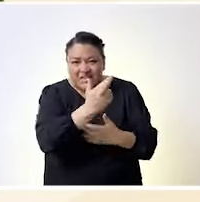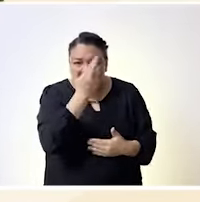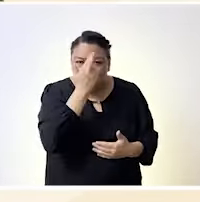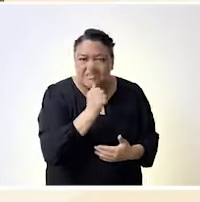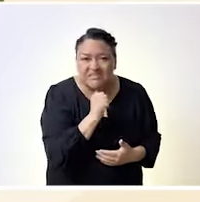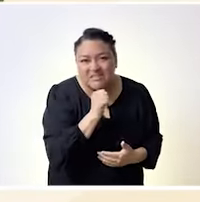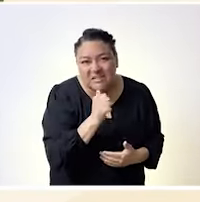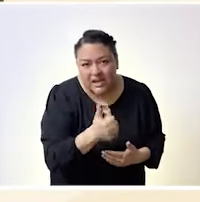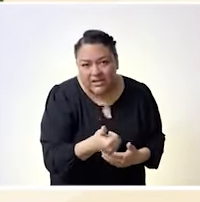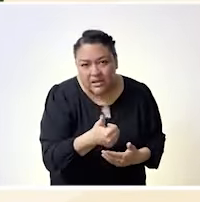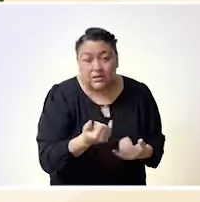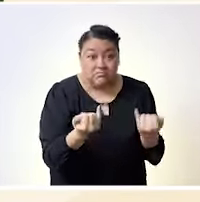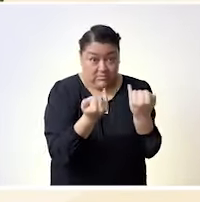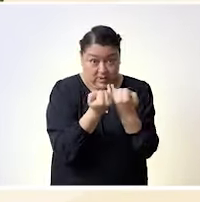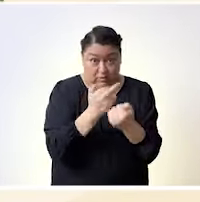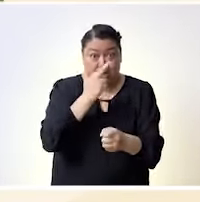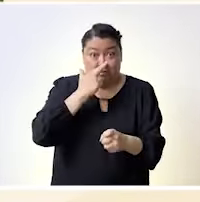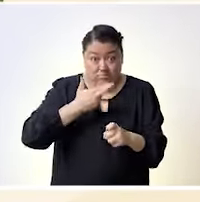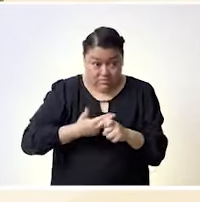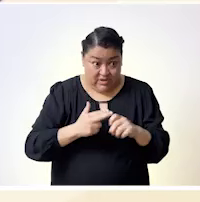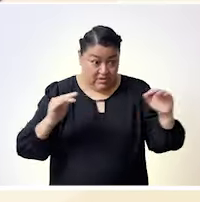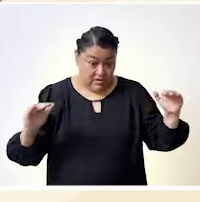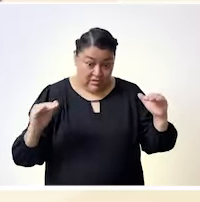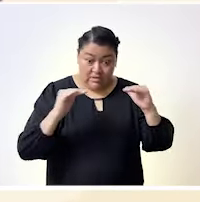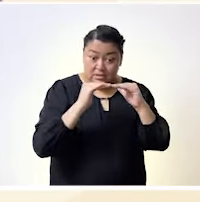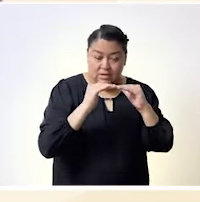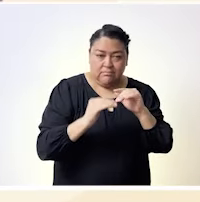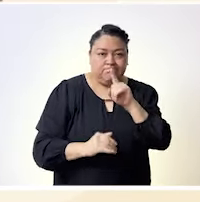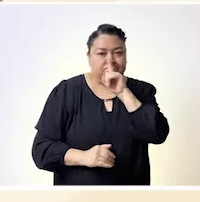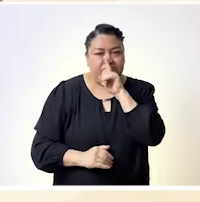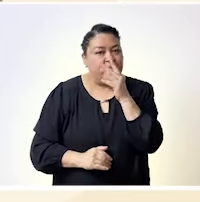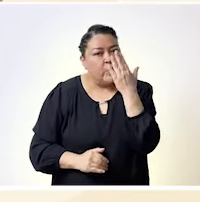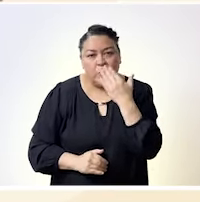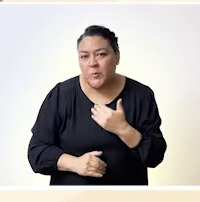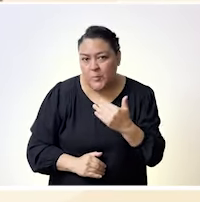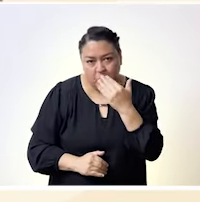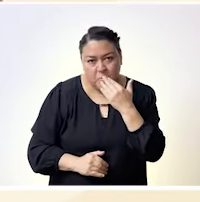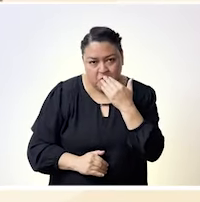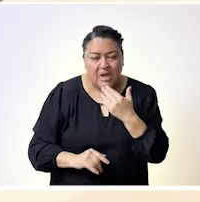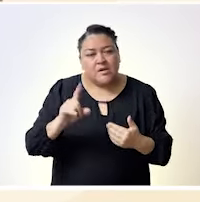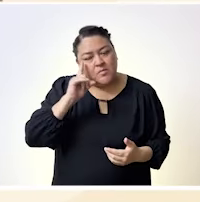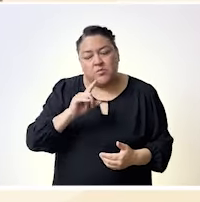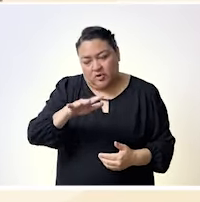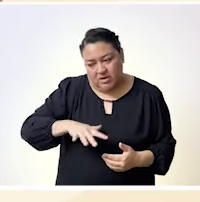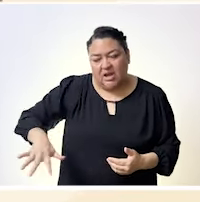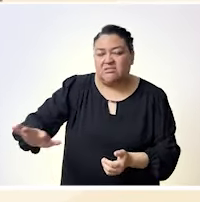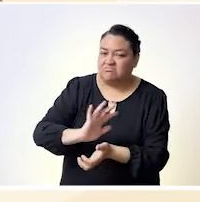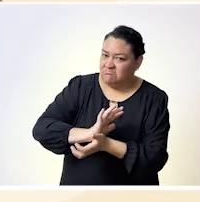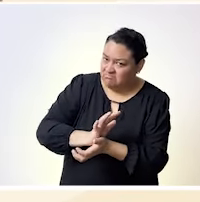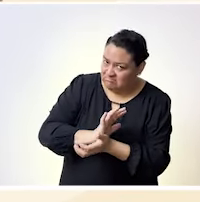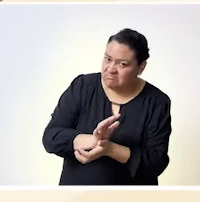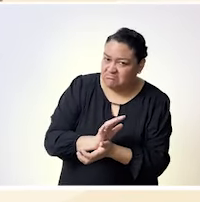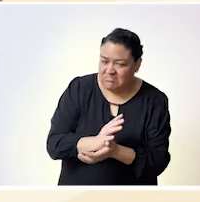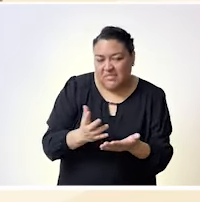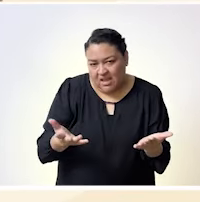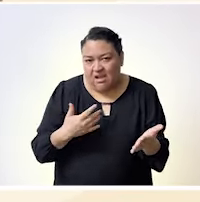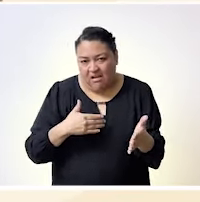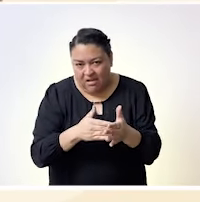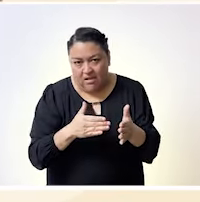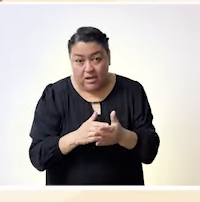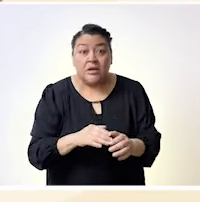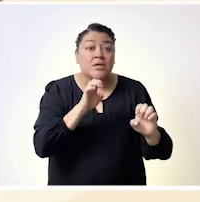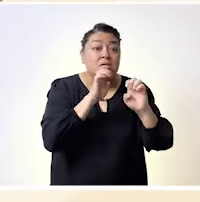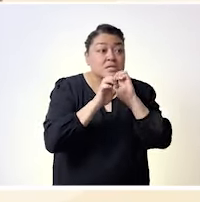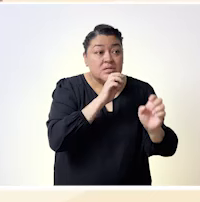derechos, sino también al ejercicio en condiciones de igualdad sustantiva y sin discriminación. Al respecto, la